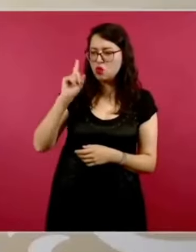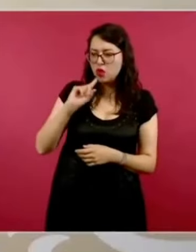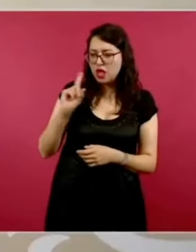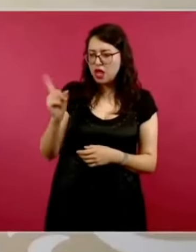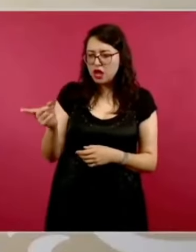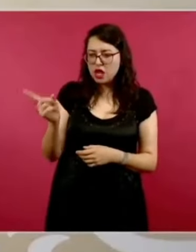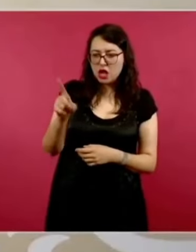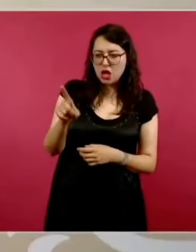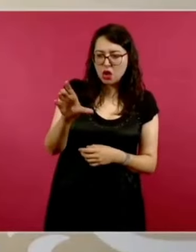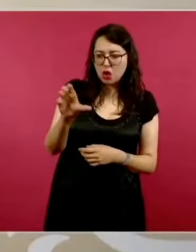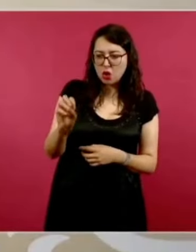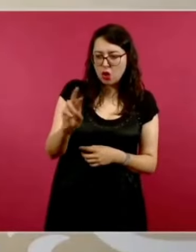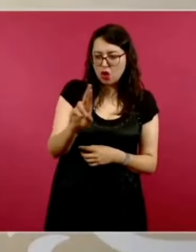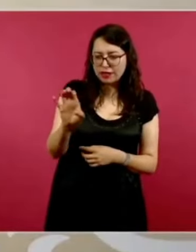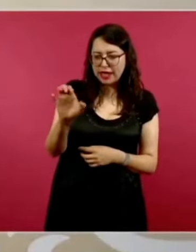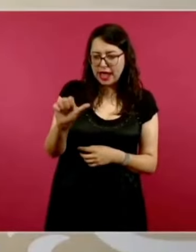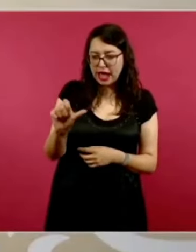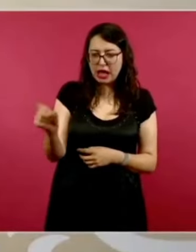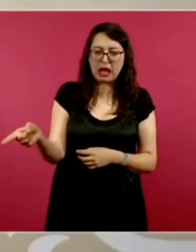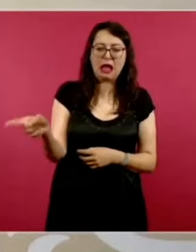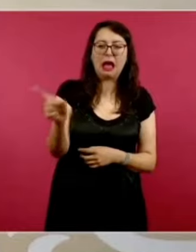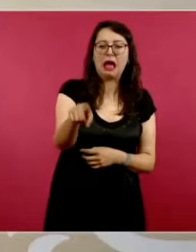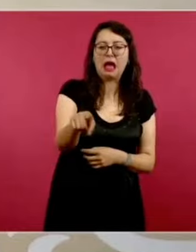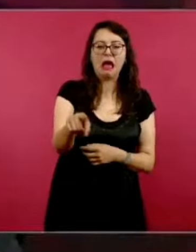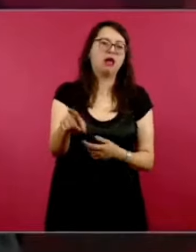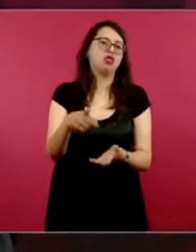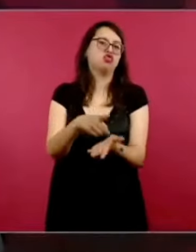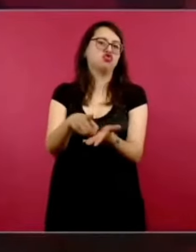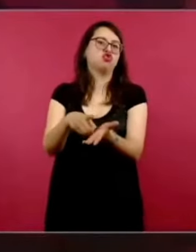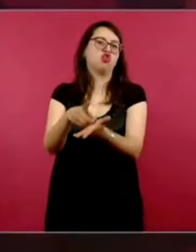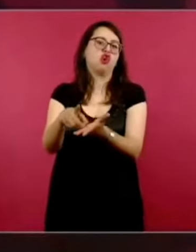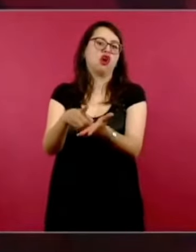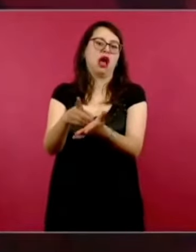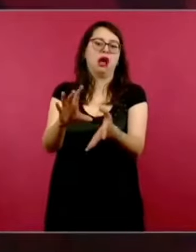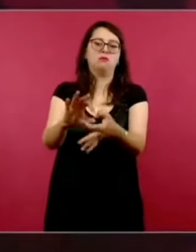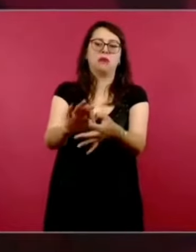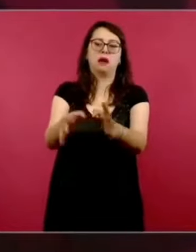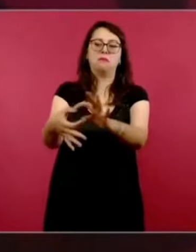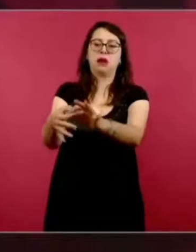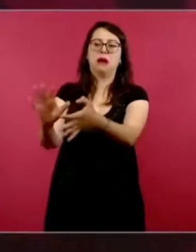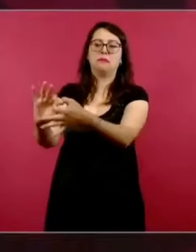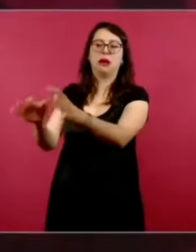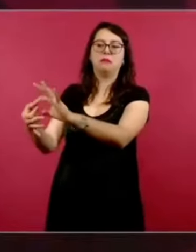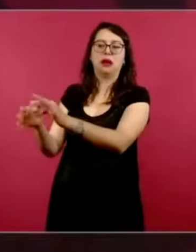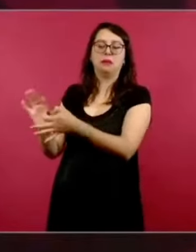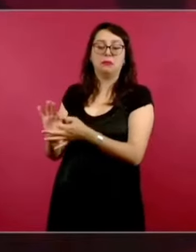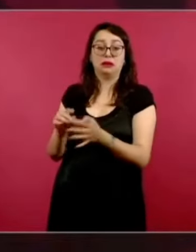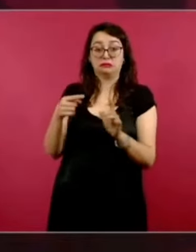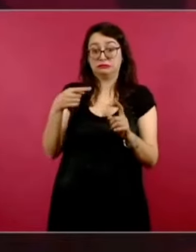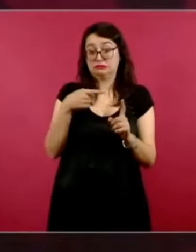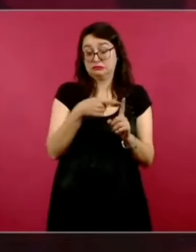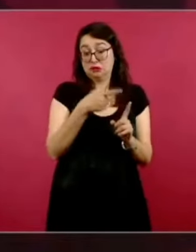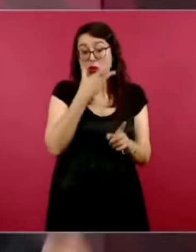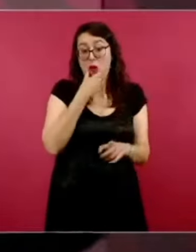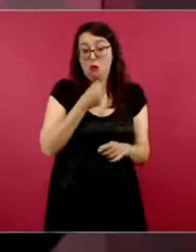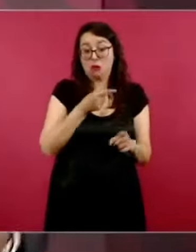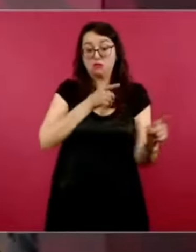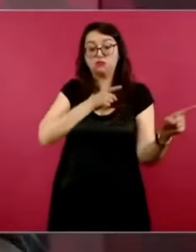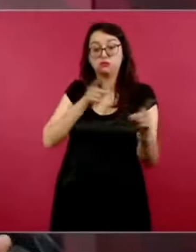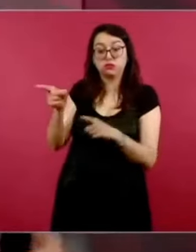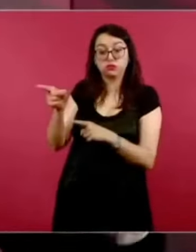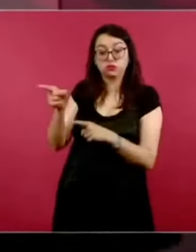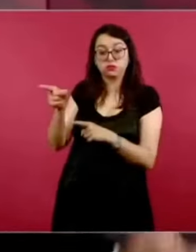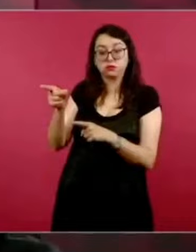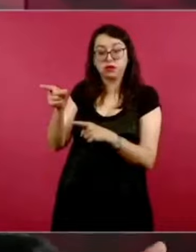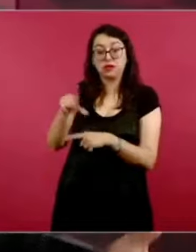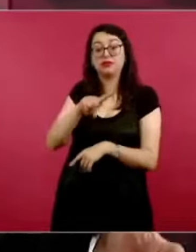y resulta lamentablemente que a ese candidato